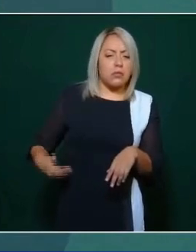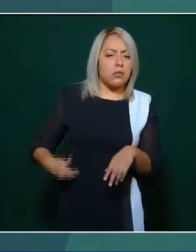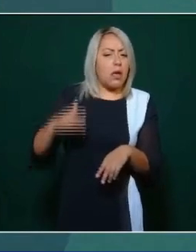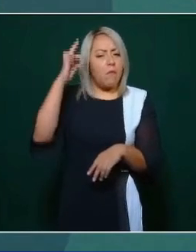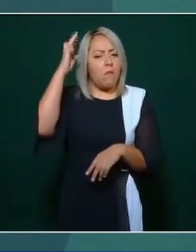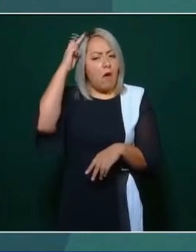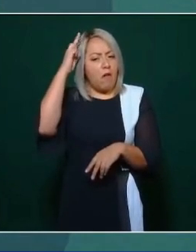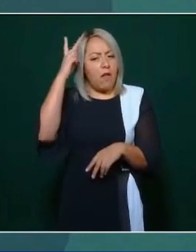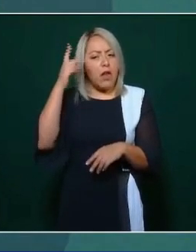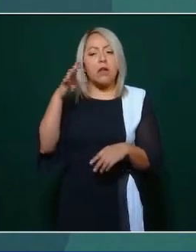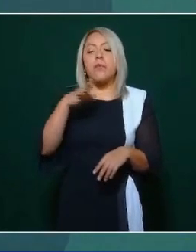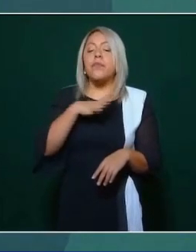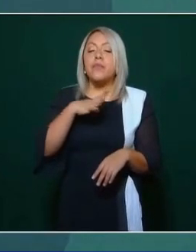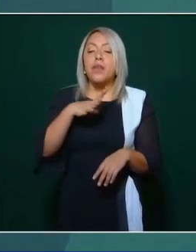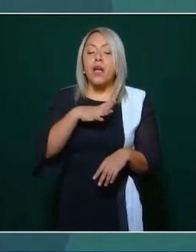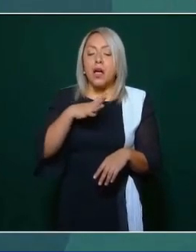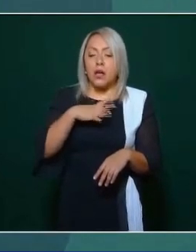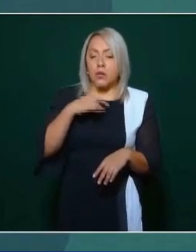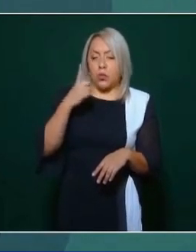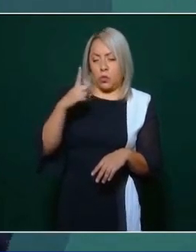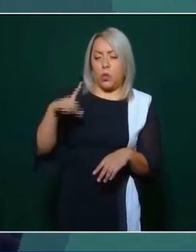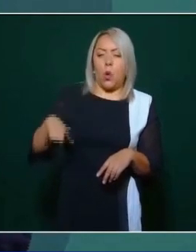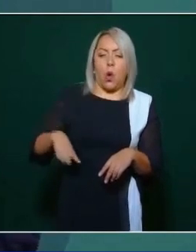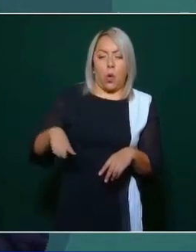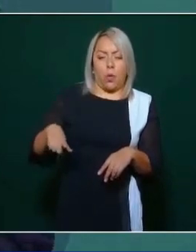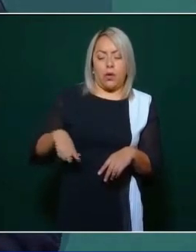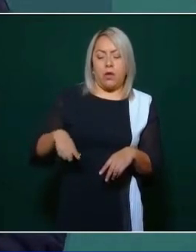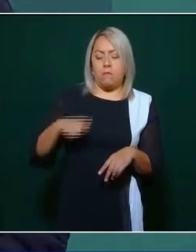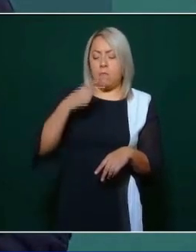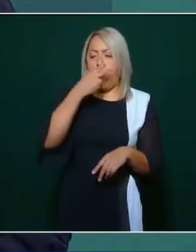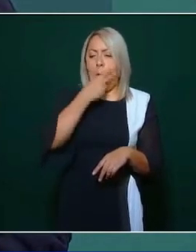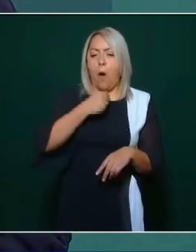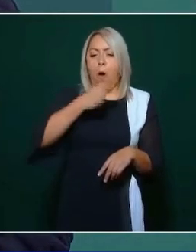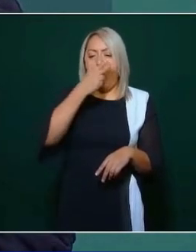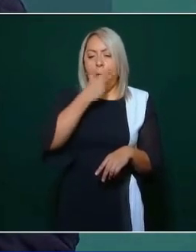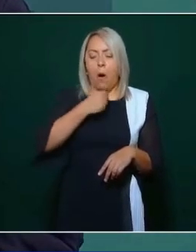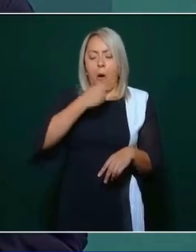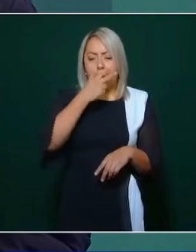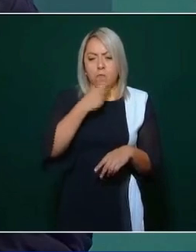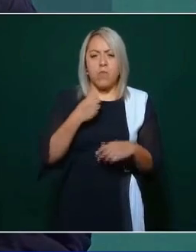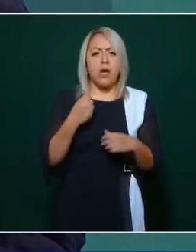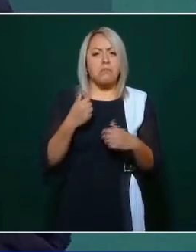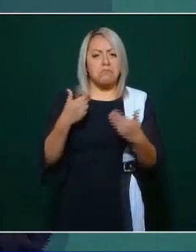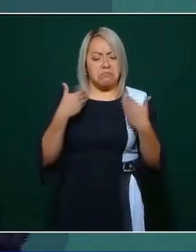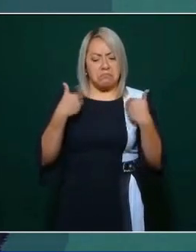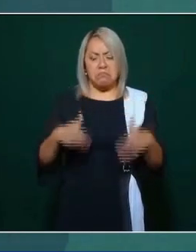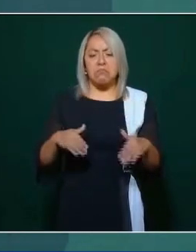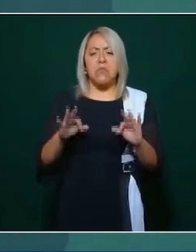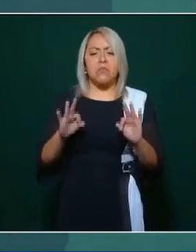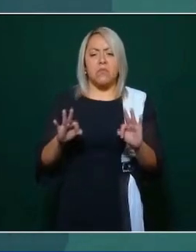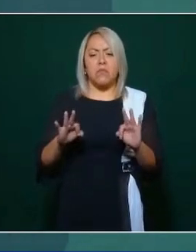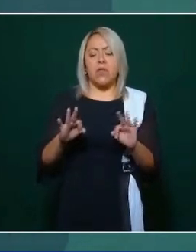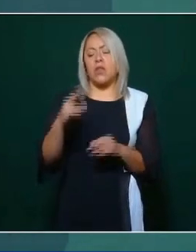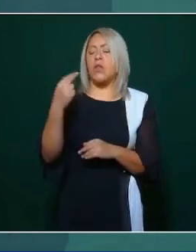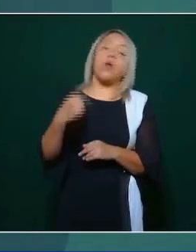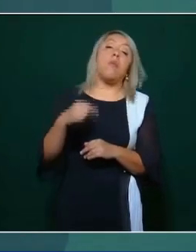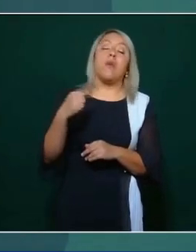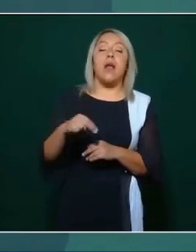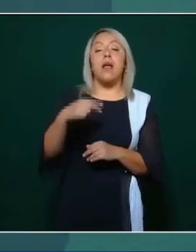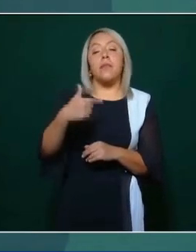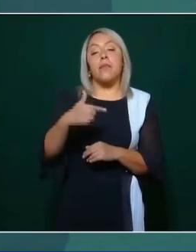había un gobernador un hombre fuerte porfirista Jerónimo Treviño